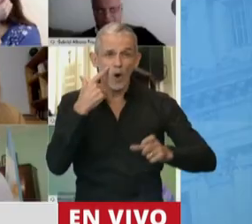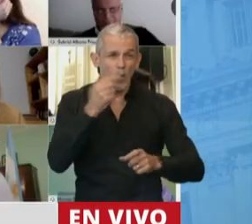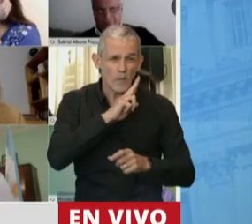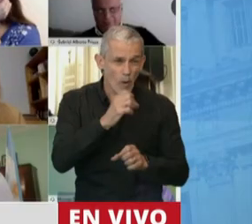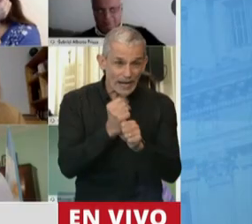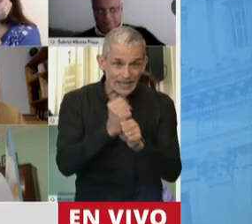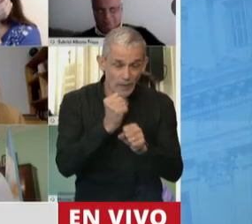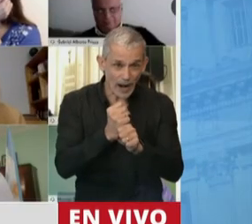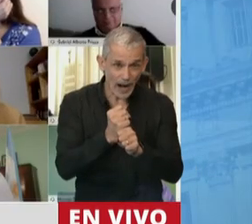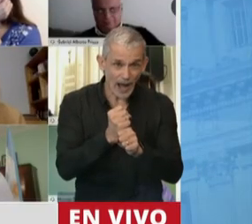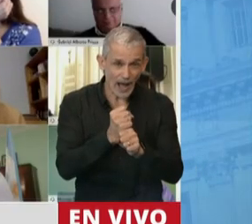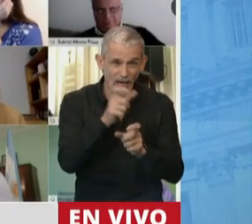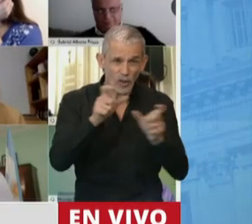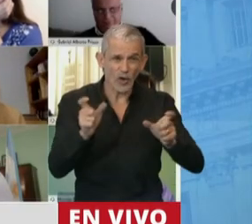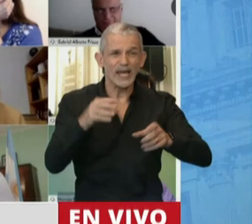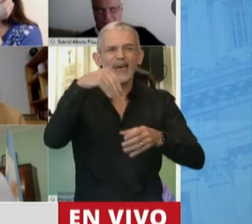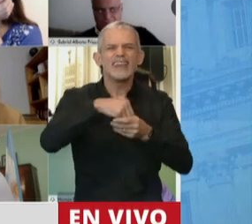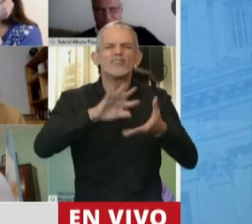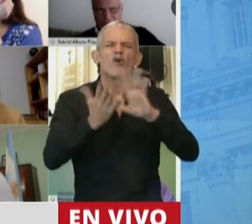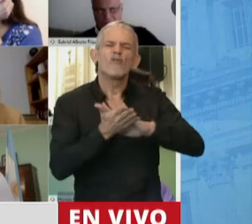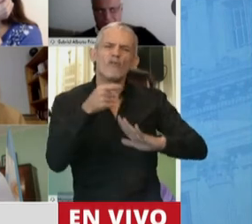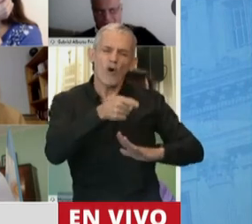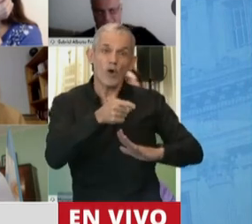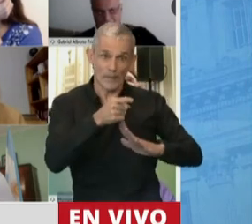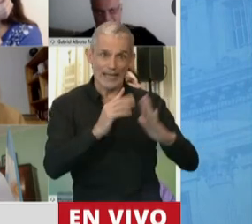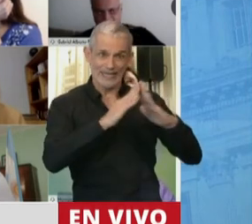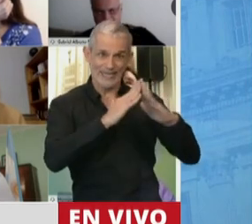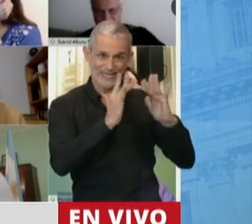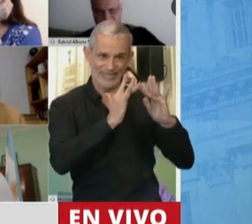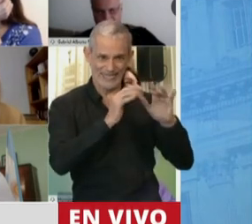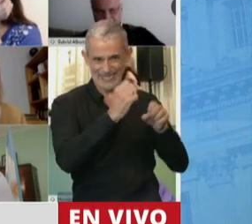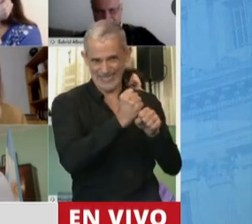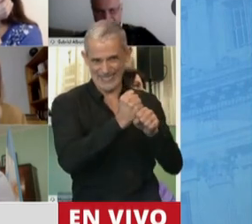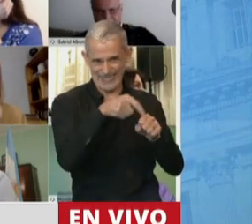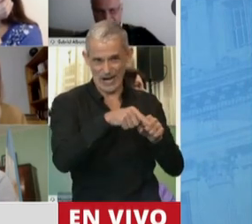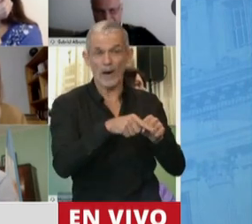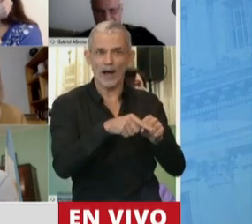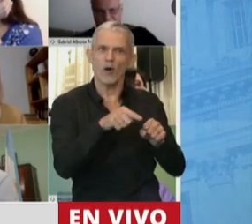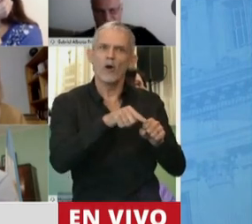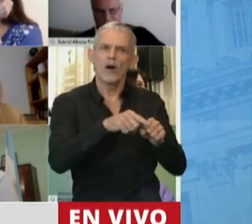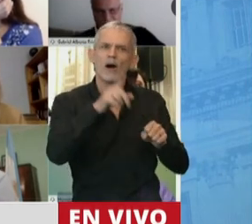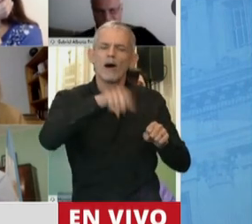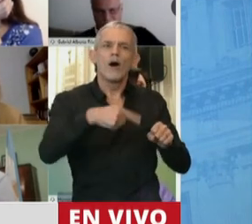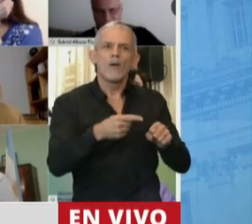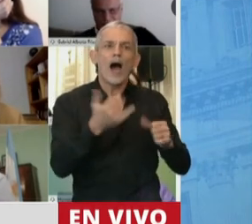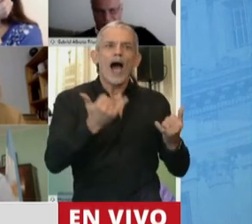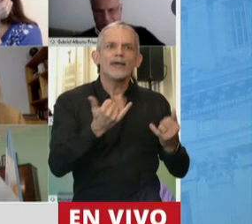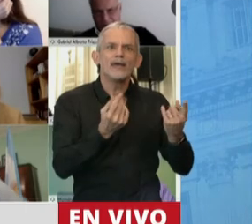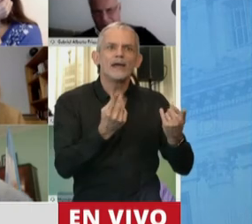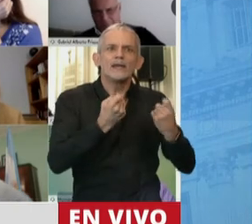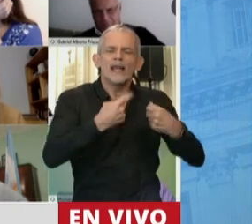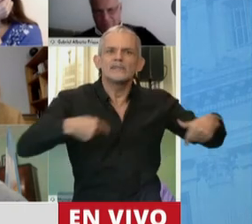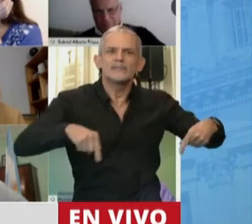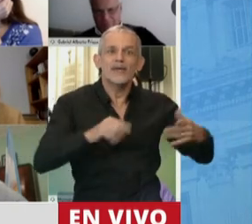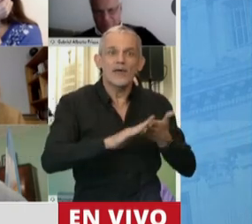trabajadoras que se ven dentro de esta modalidad de teletrabajo ven el surgimiento de nuevas necesidades.